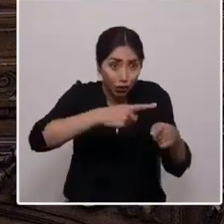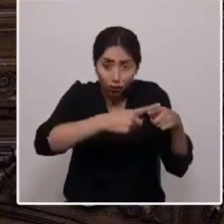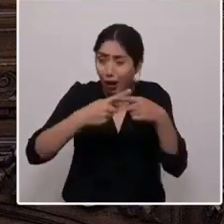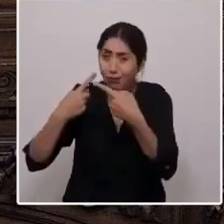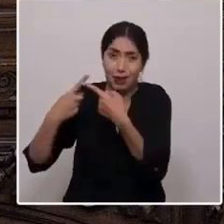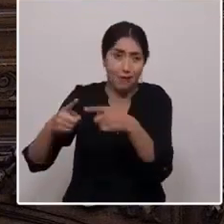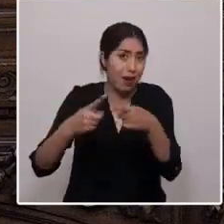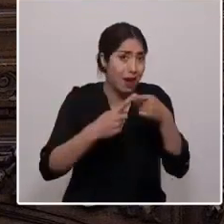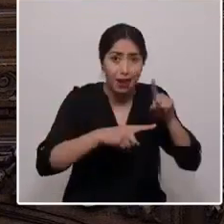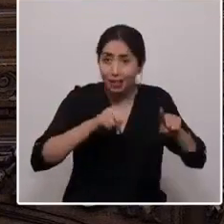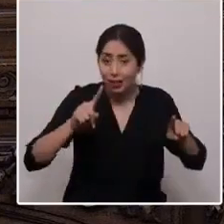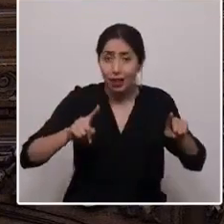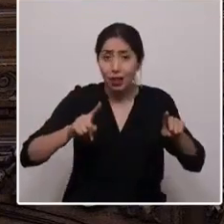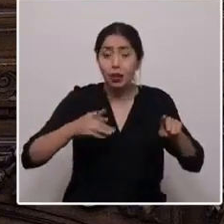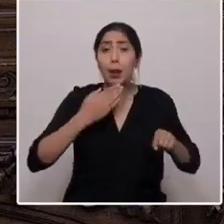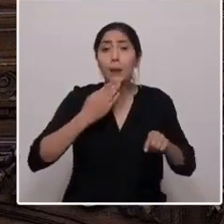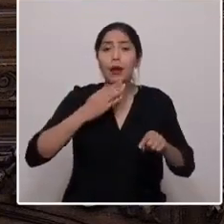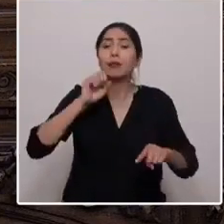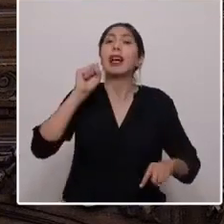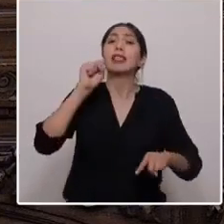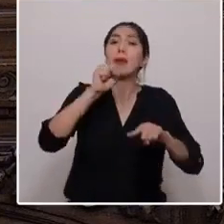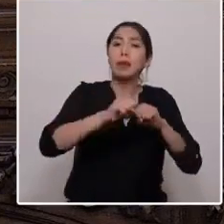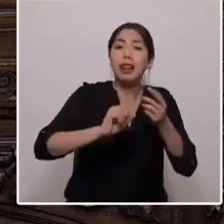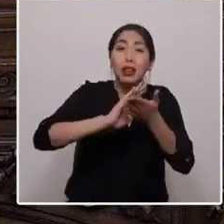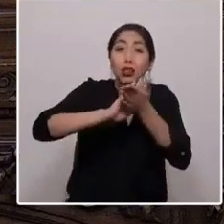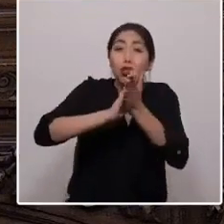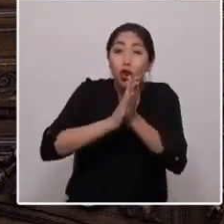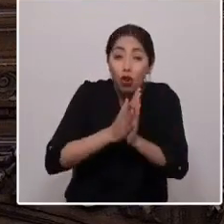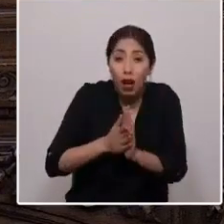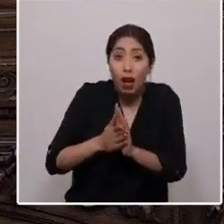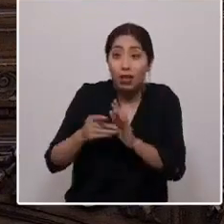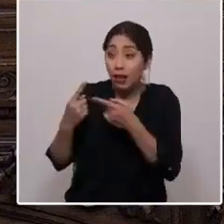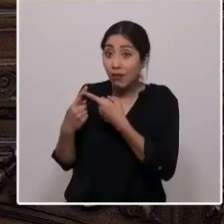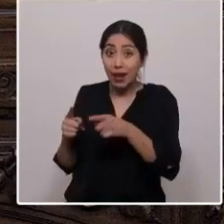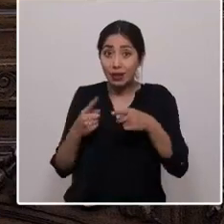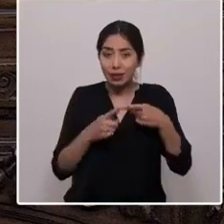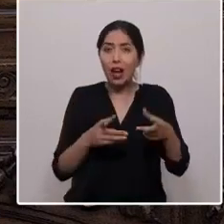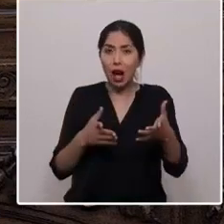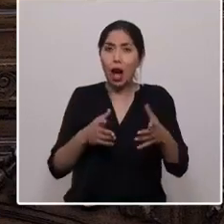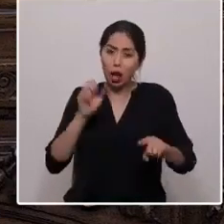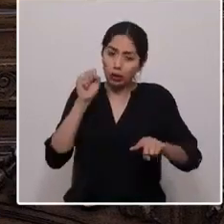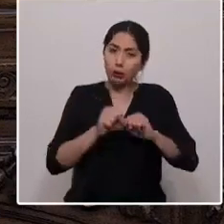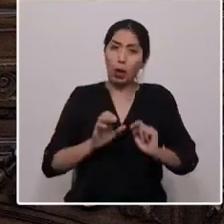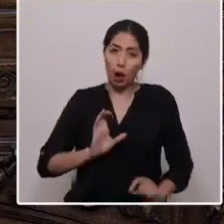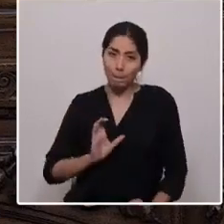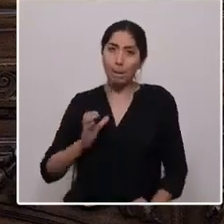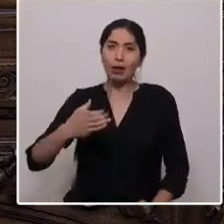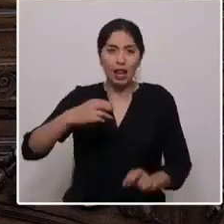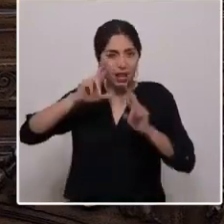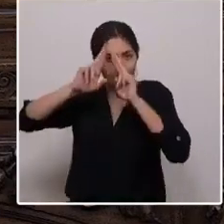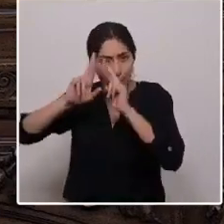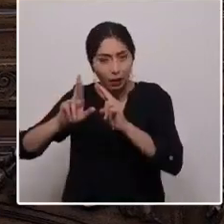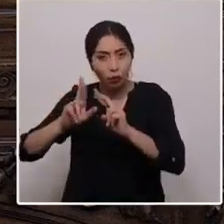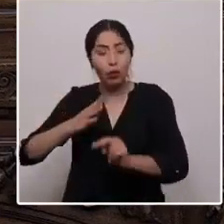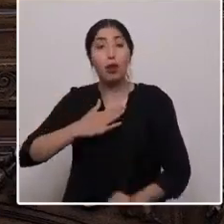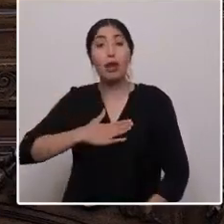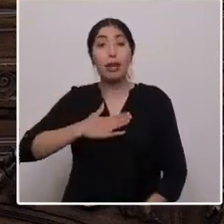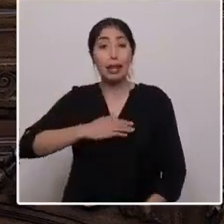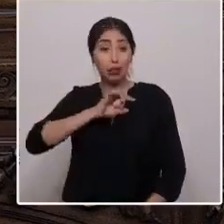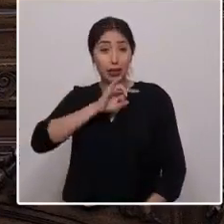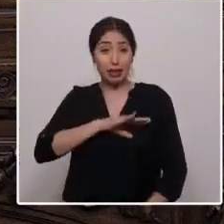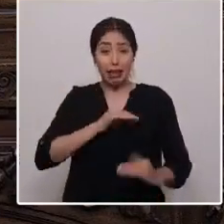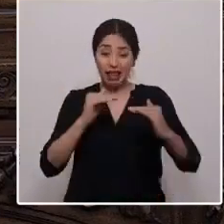que todas nuestras diferencias, con empatía y respeto, quiero un Chile que termine con las grandes desigualdades.